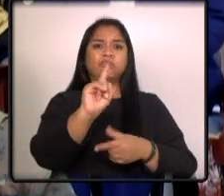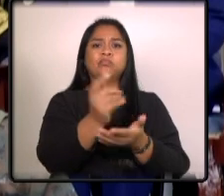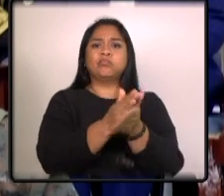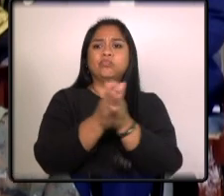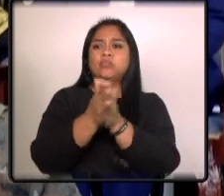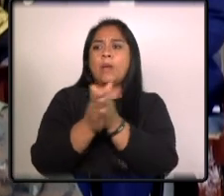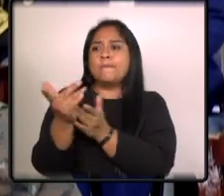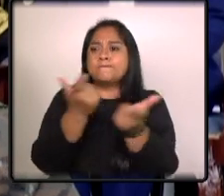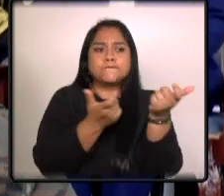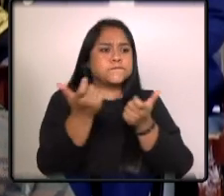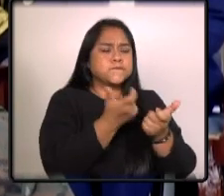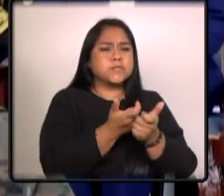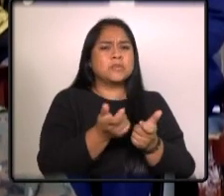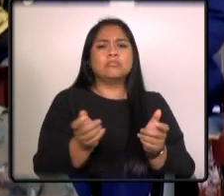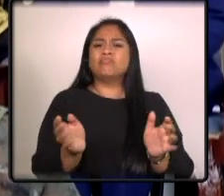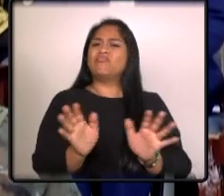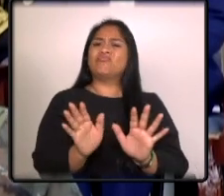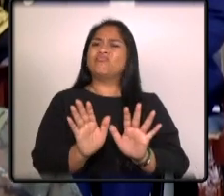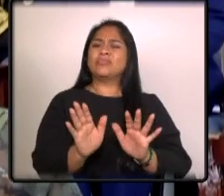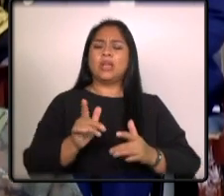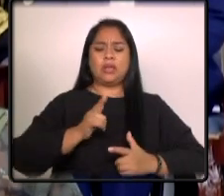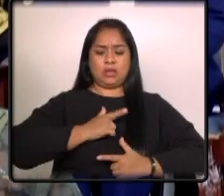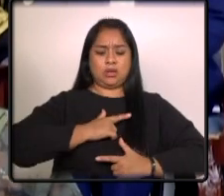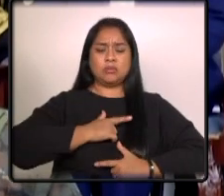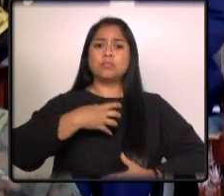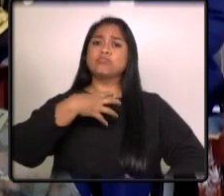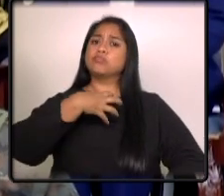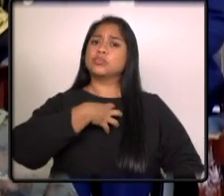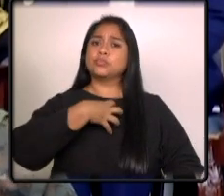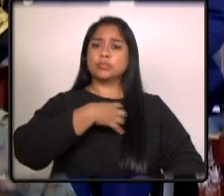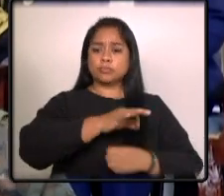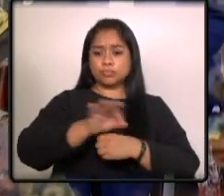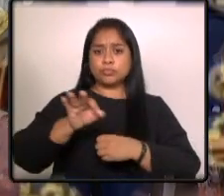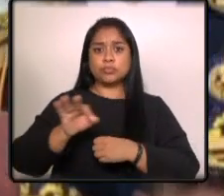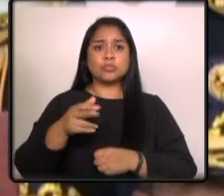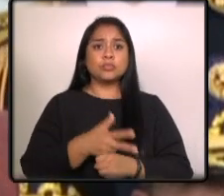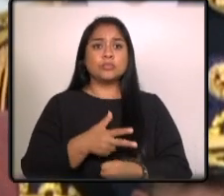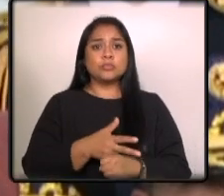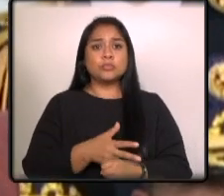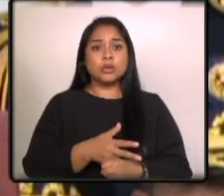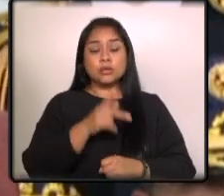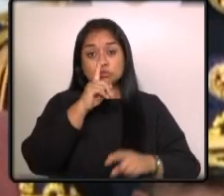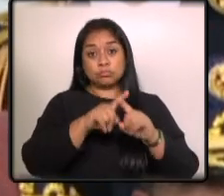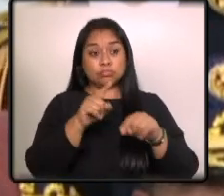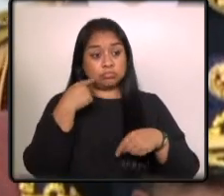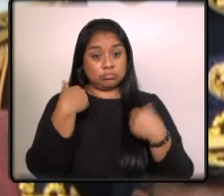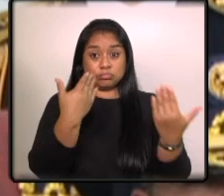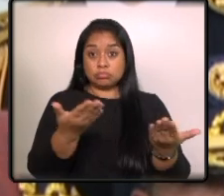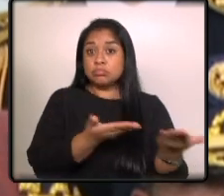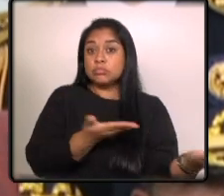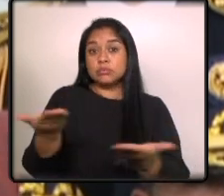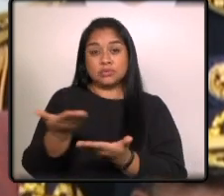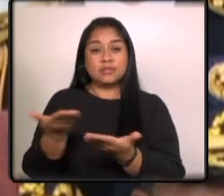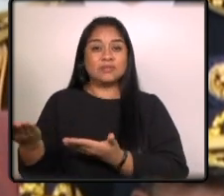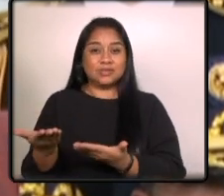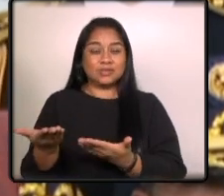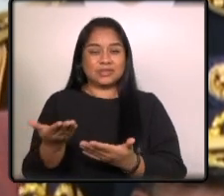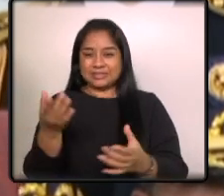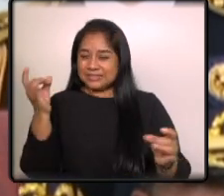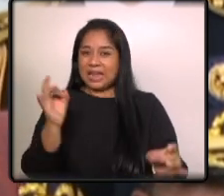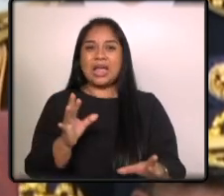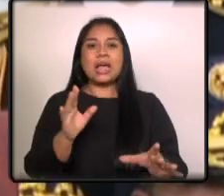Ejército de Guatemala le pertenece al pueblo de Guatemala y está a su servicio tal